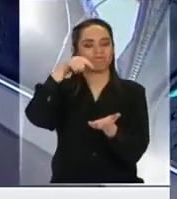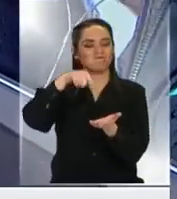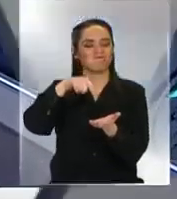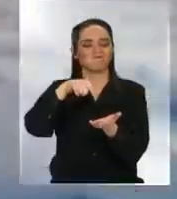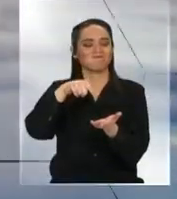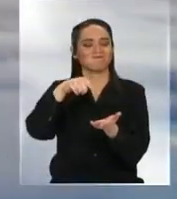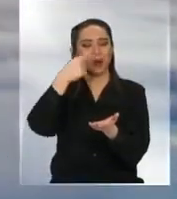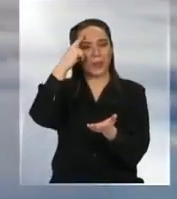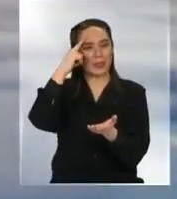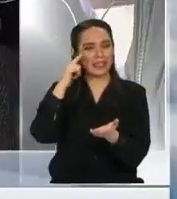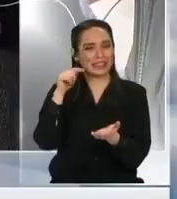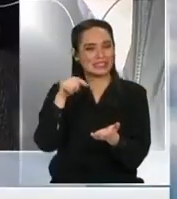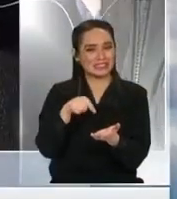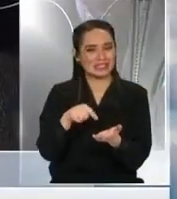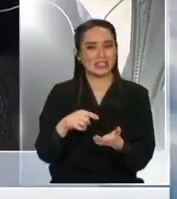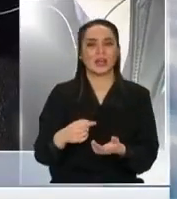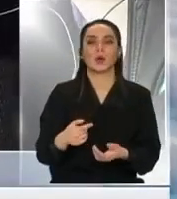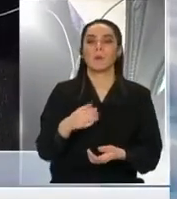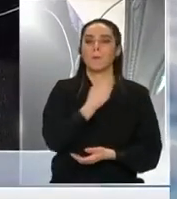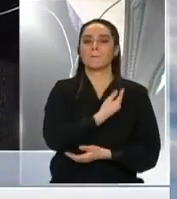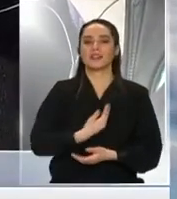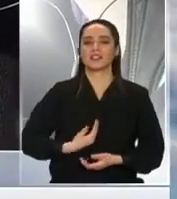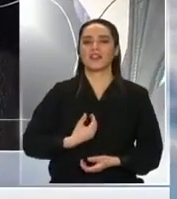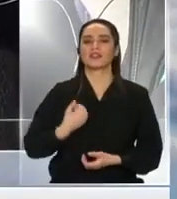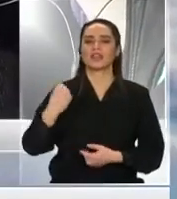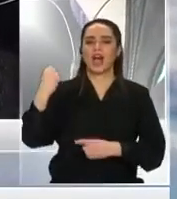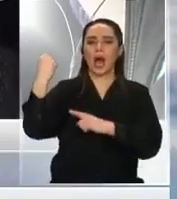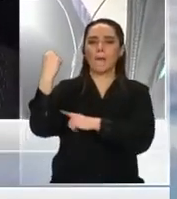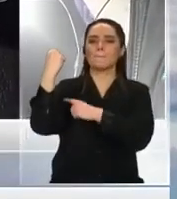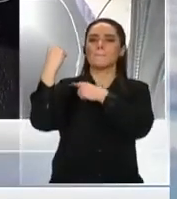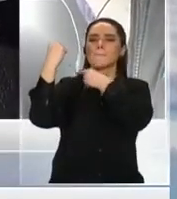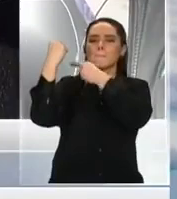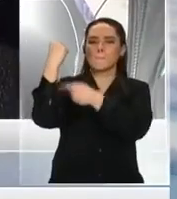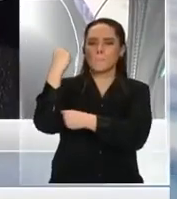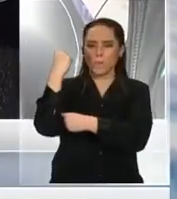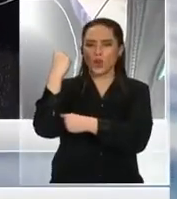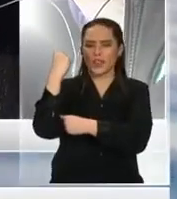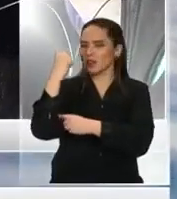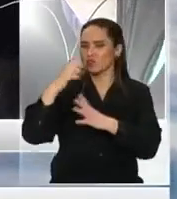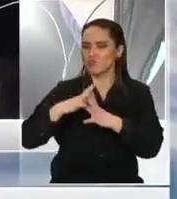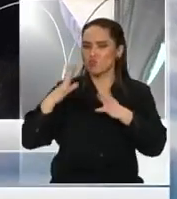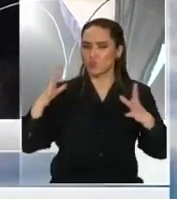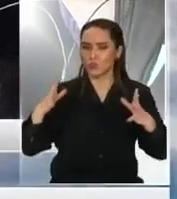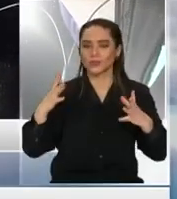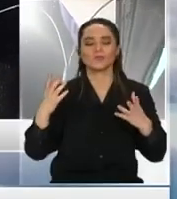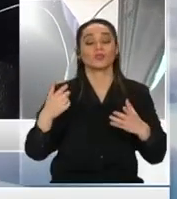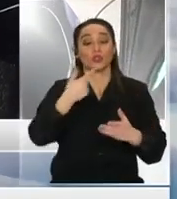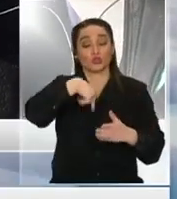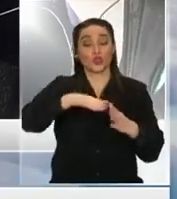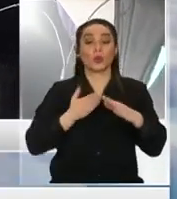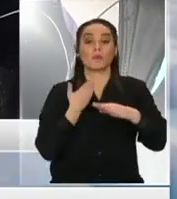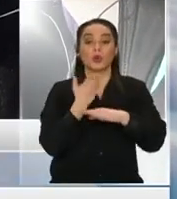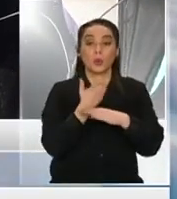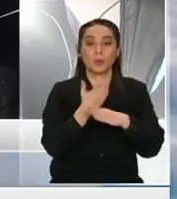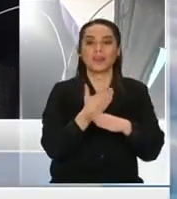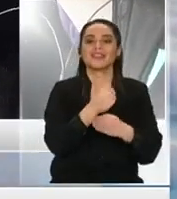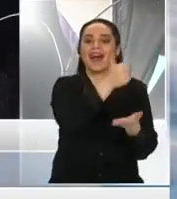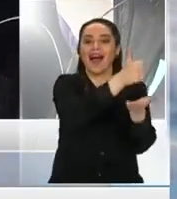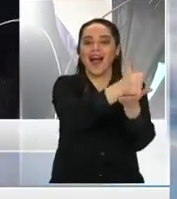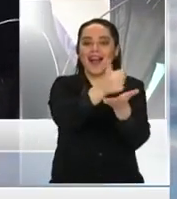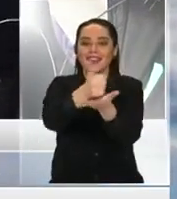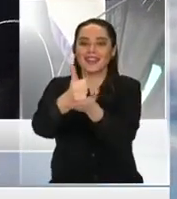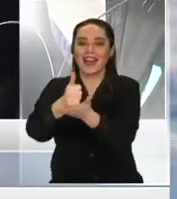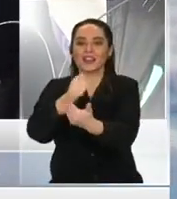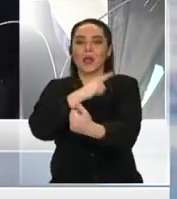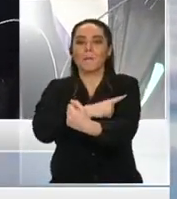concentra tanto poder y una de nuestras propuestas es llegar a desconcentrar el poder porque si los alcaldes tuvieran más poder podrían